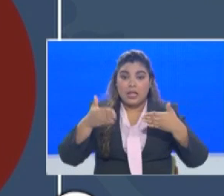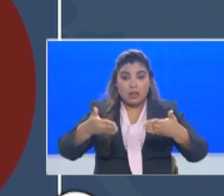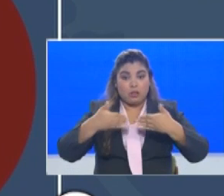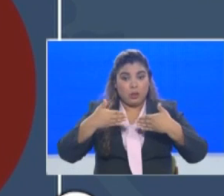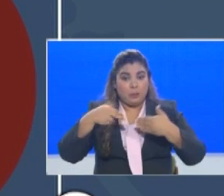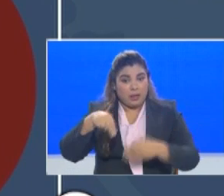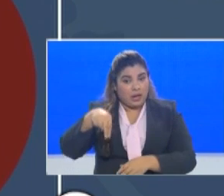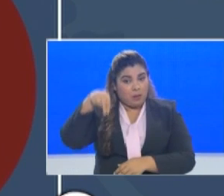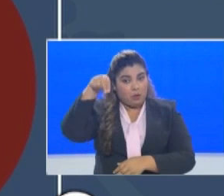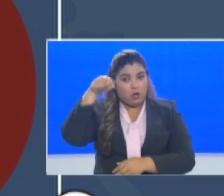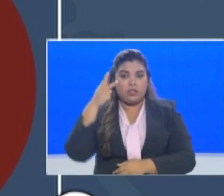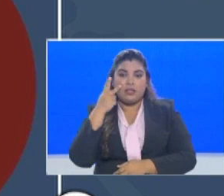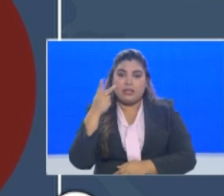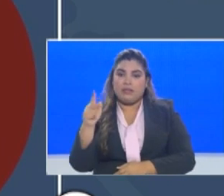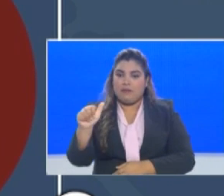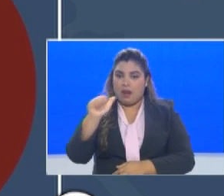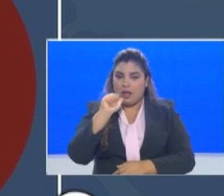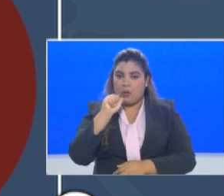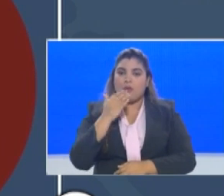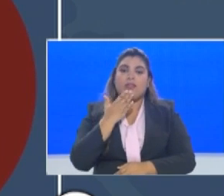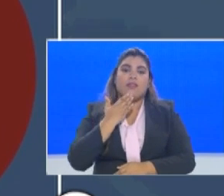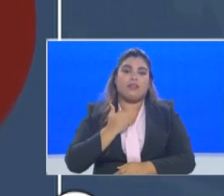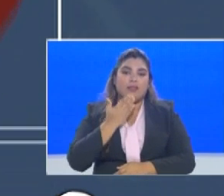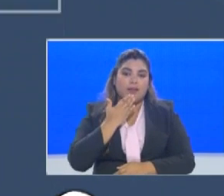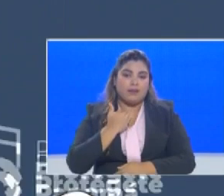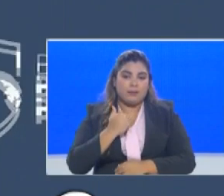Norte, Veraguas y Darien.